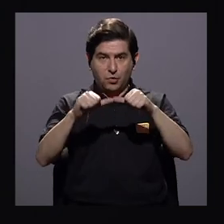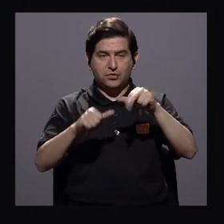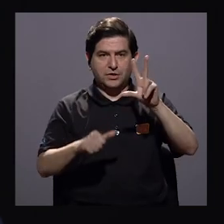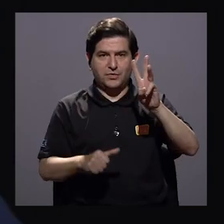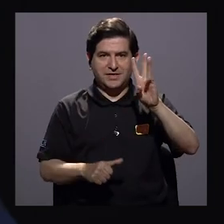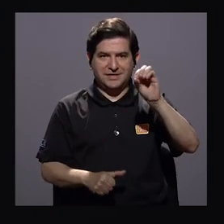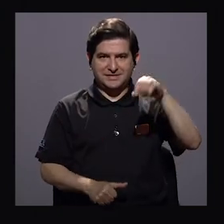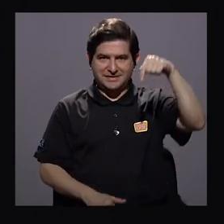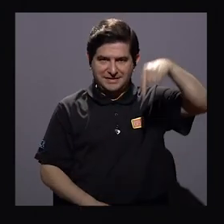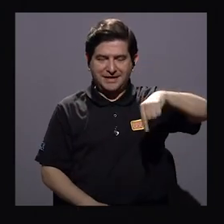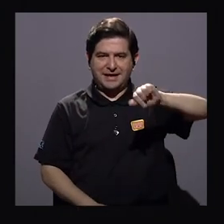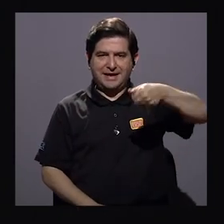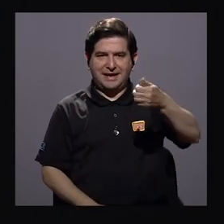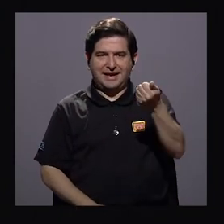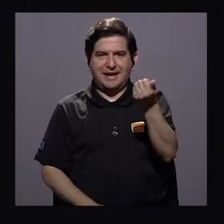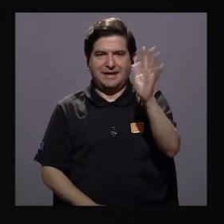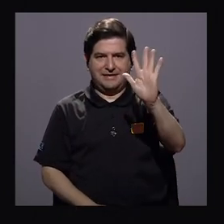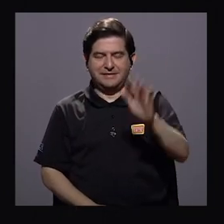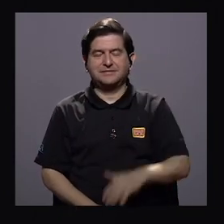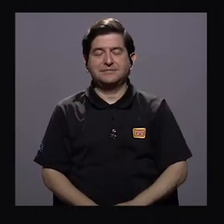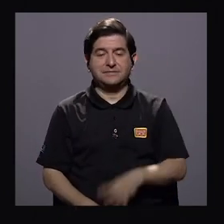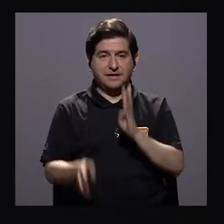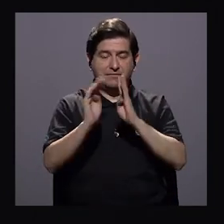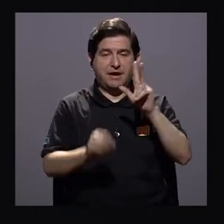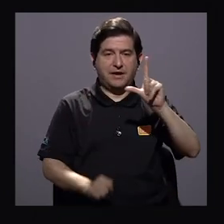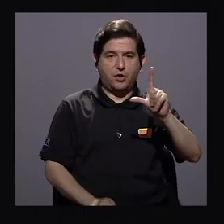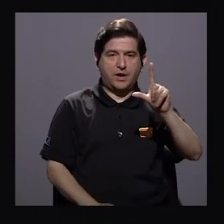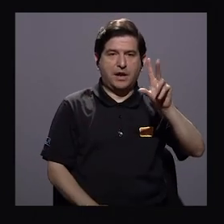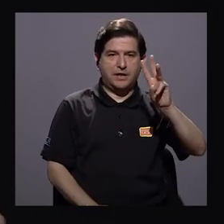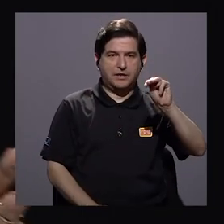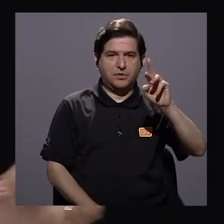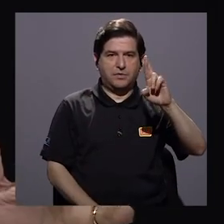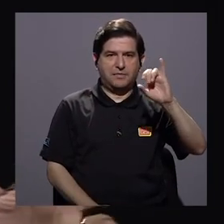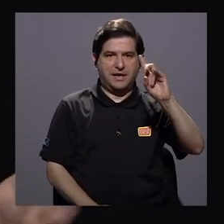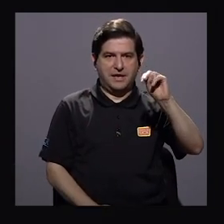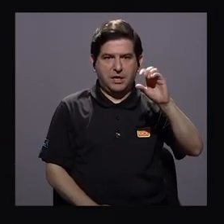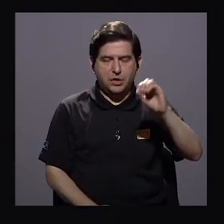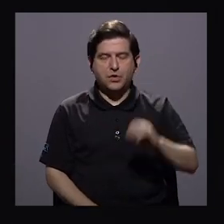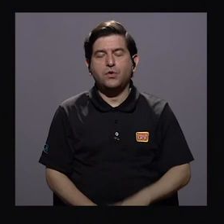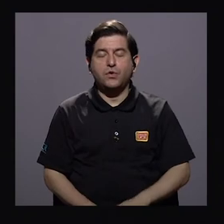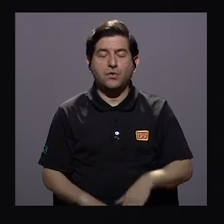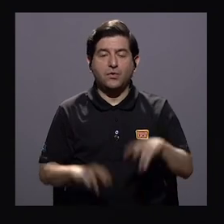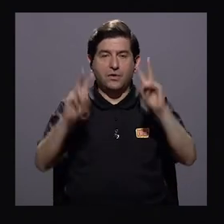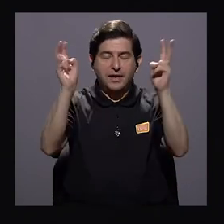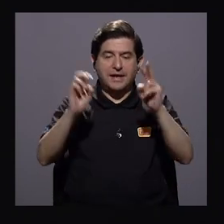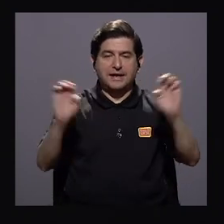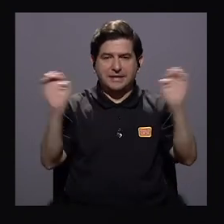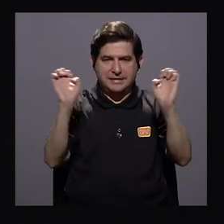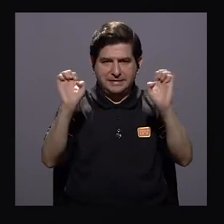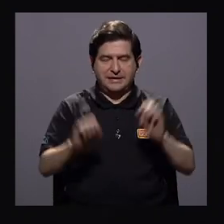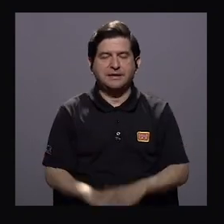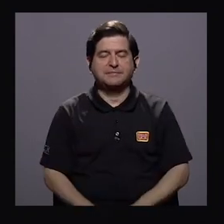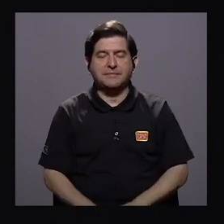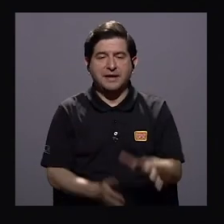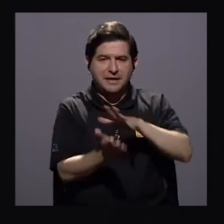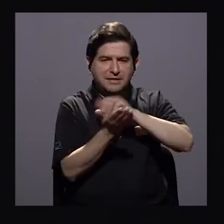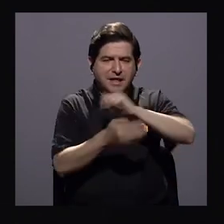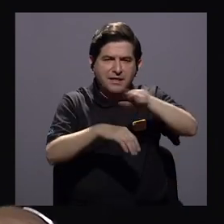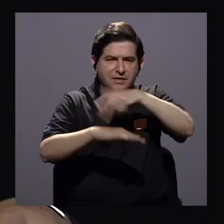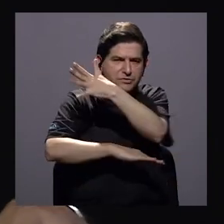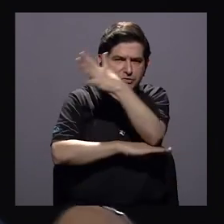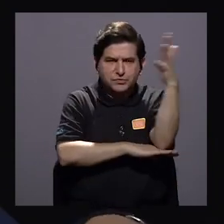regresamos a 360 acá en el Canal 15 estoy conversando con Leonardo Merino sobre emergencias a tono de desastres naturales